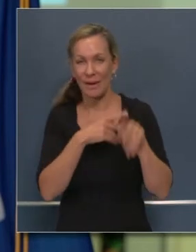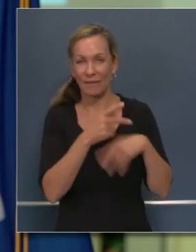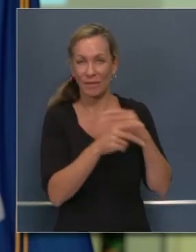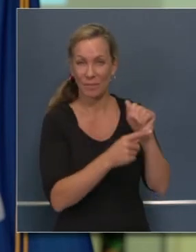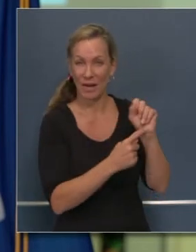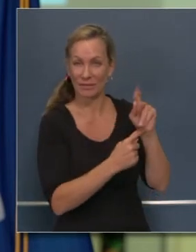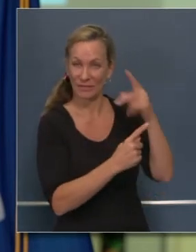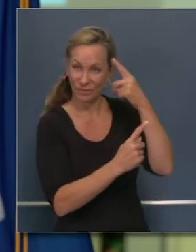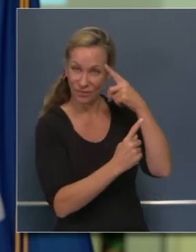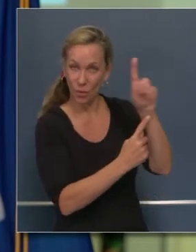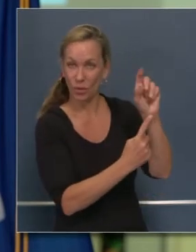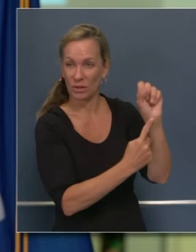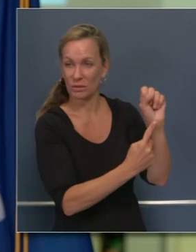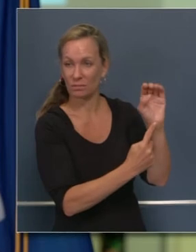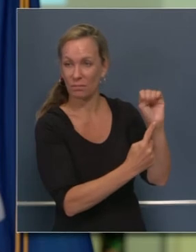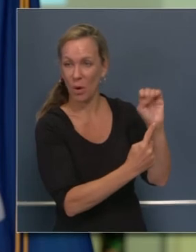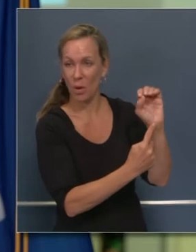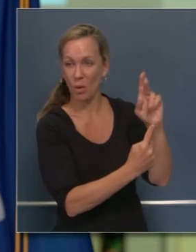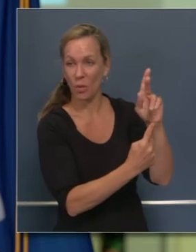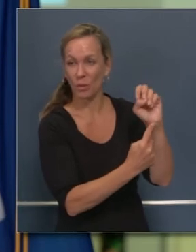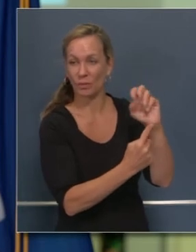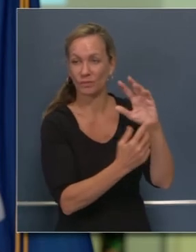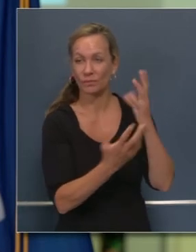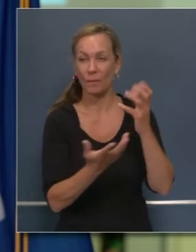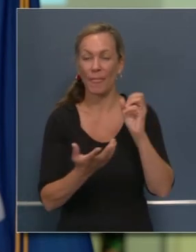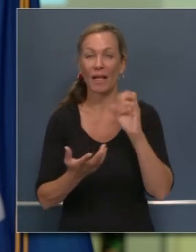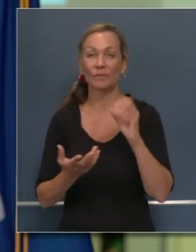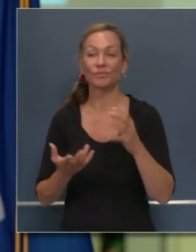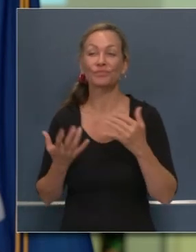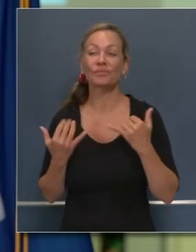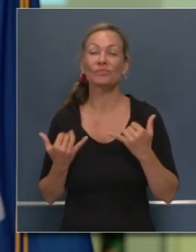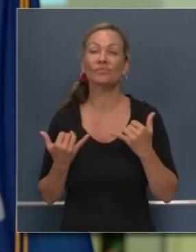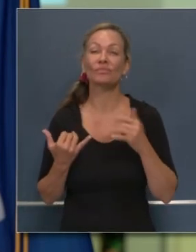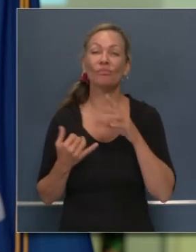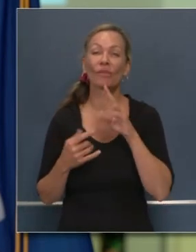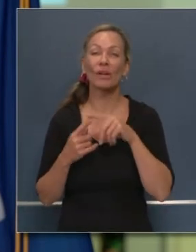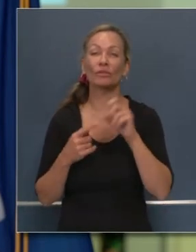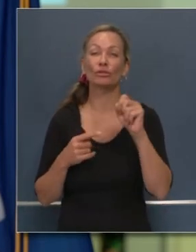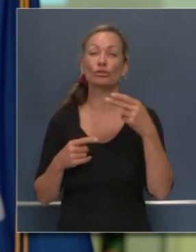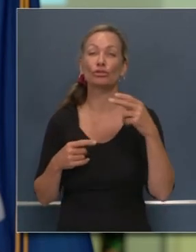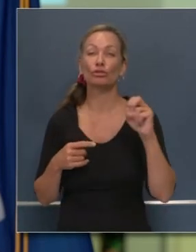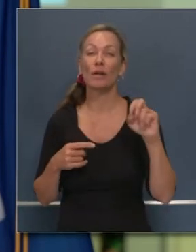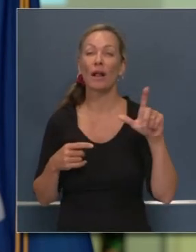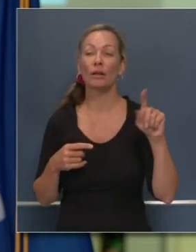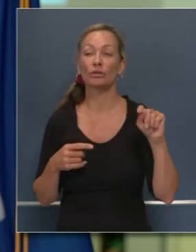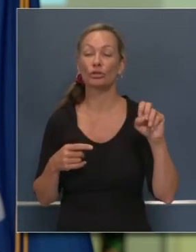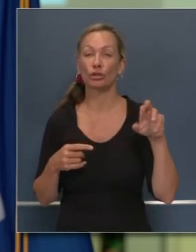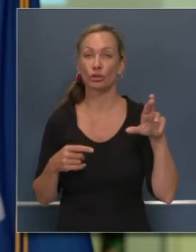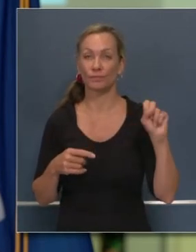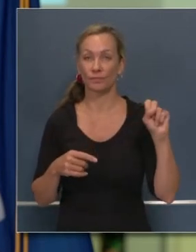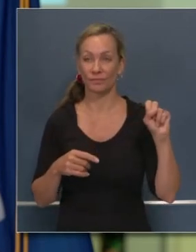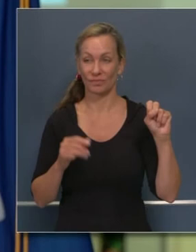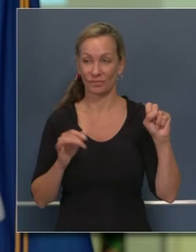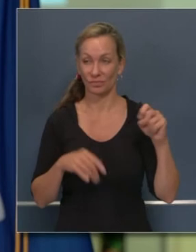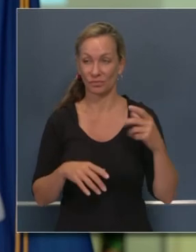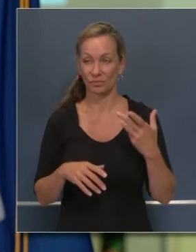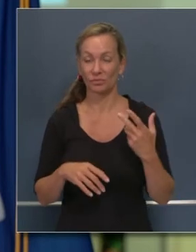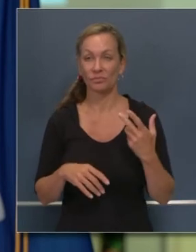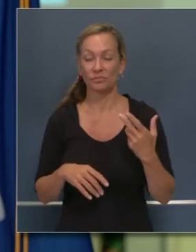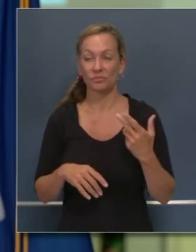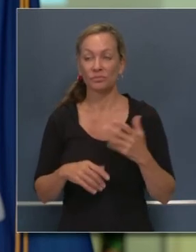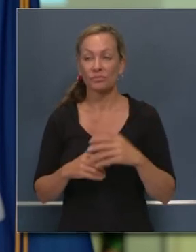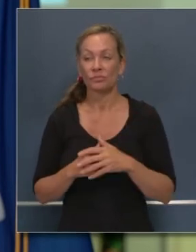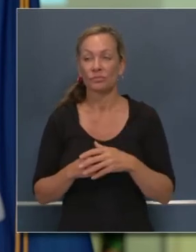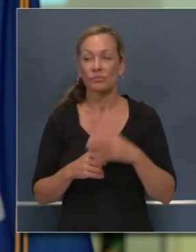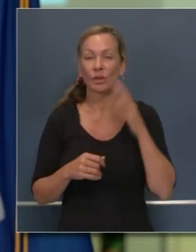Lo que hemos hecho, como mencionó el gobernador, lo que hicimos en los refugios donde se congregan grupos de personas es que hemos enviado